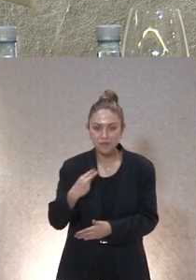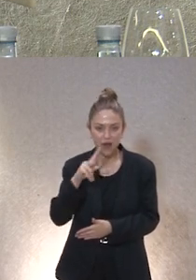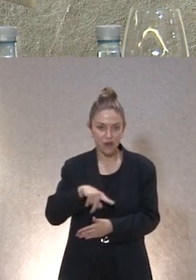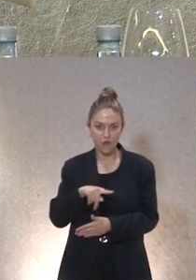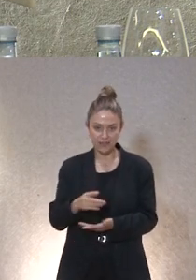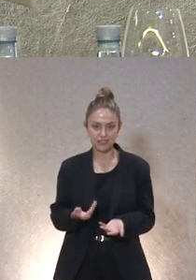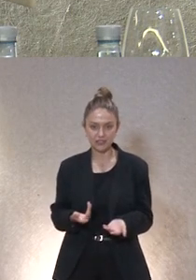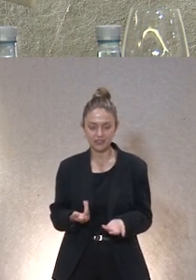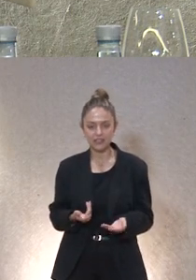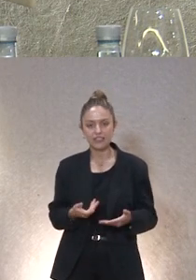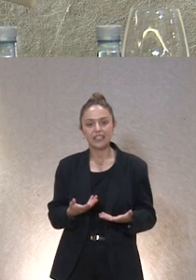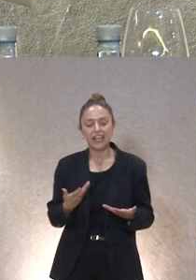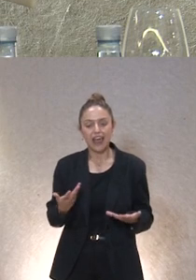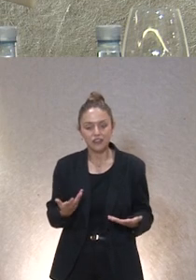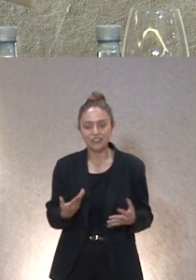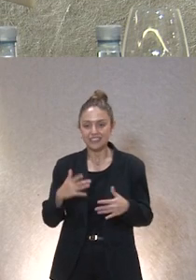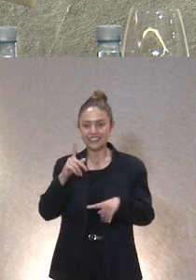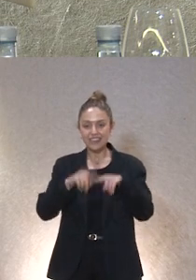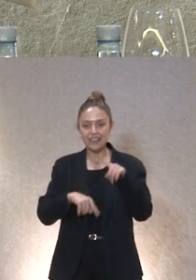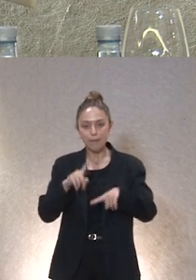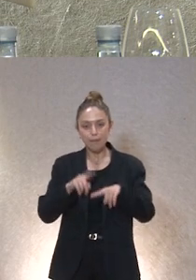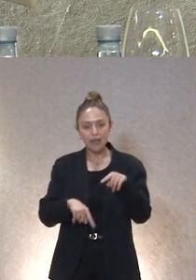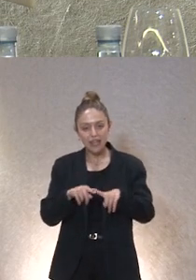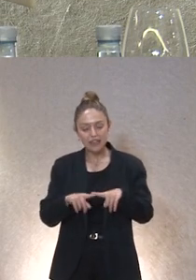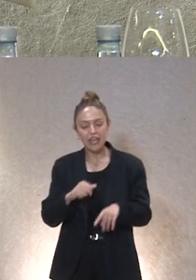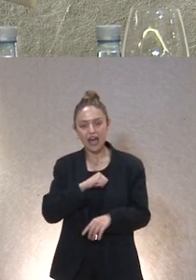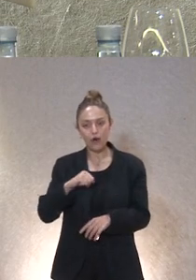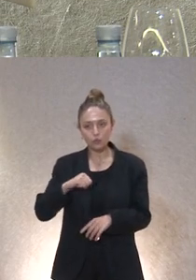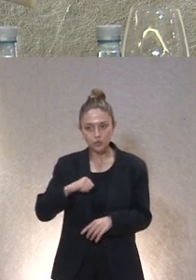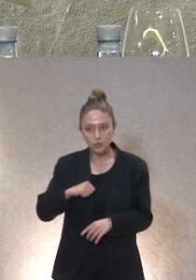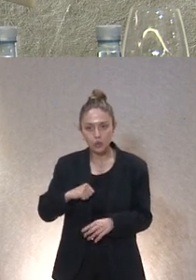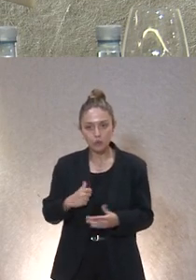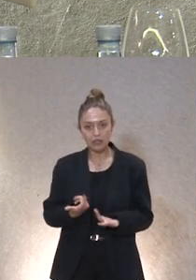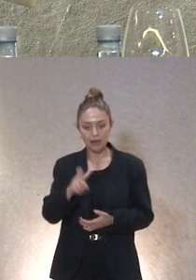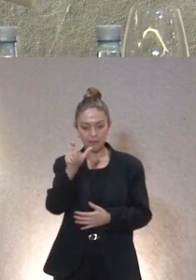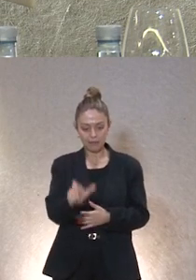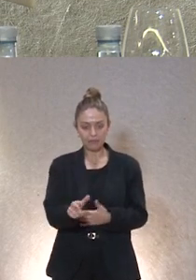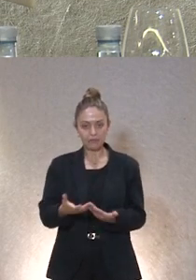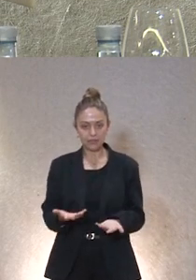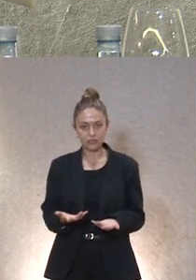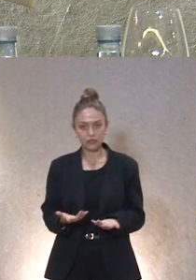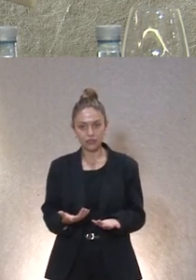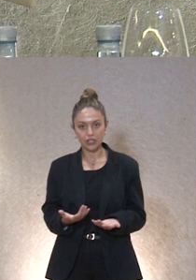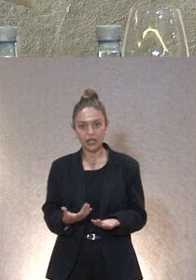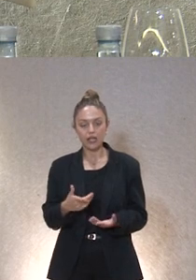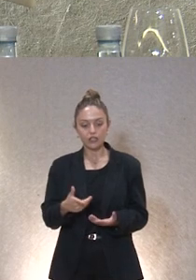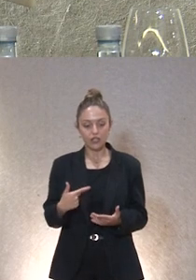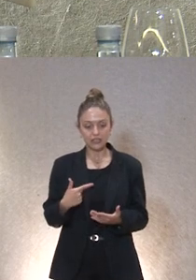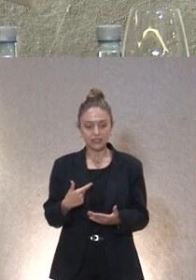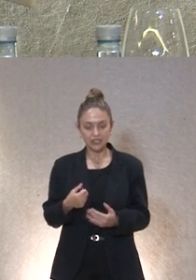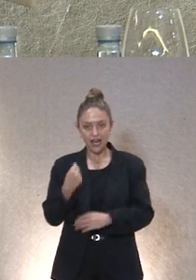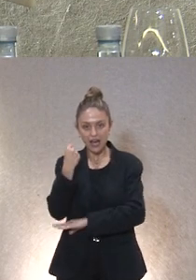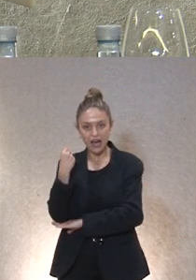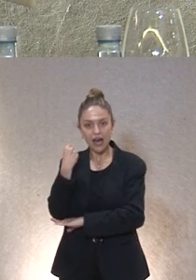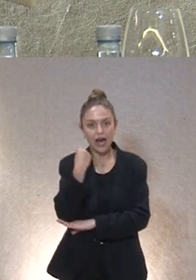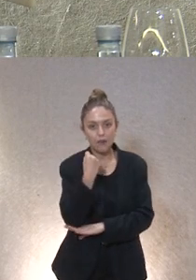evidentemente va en función de la autonomía que pueda tener la persona una persona con grandes necesidades de apoyo ya